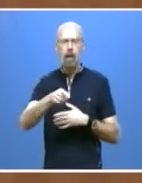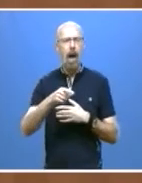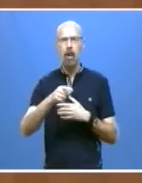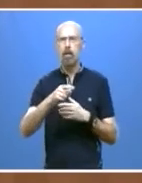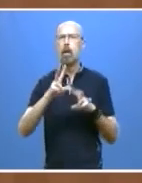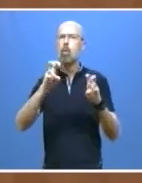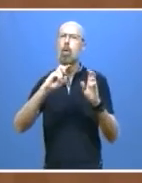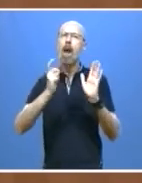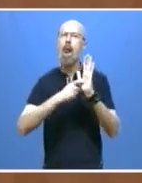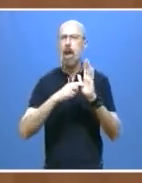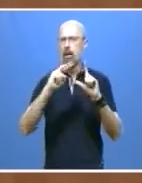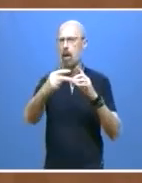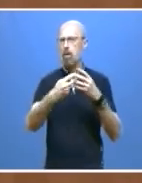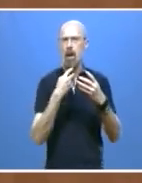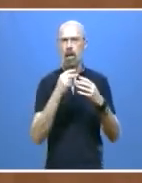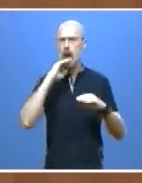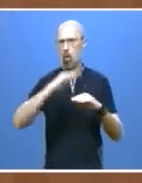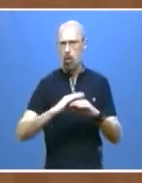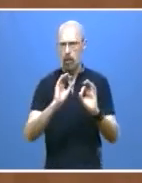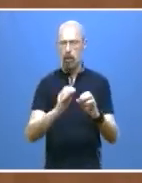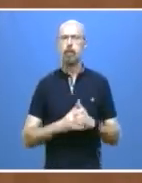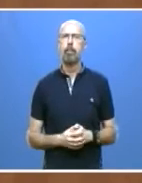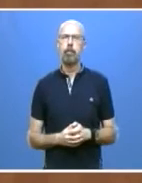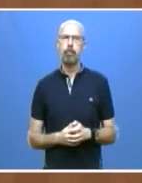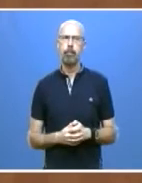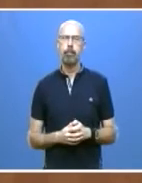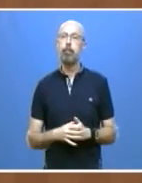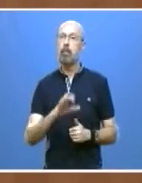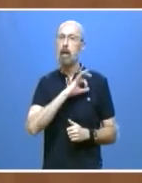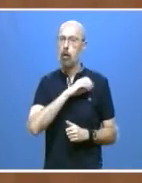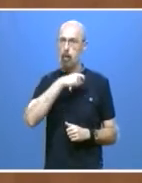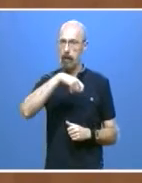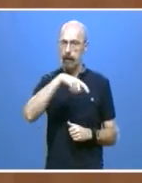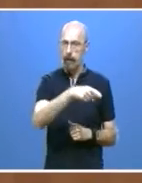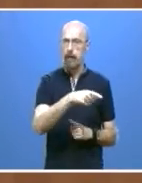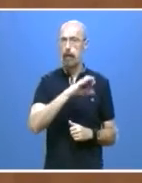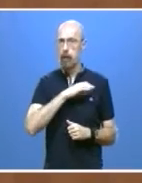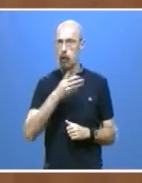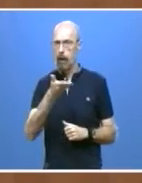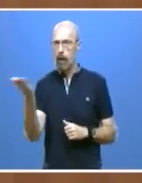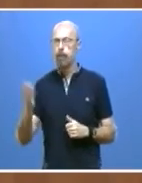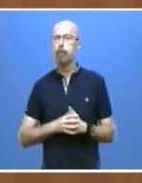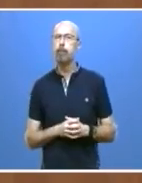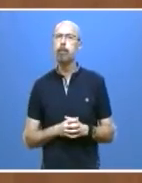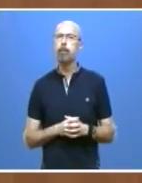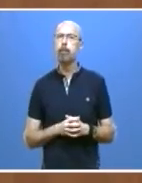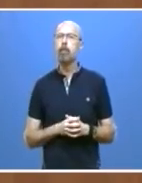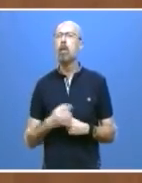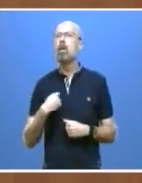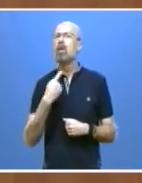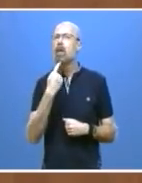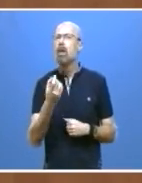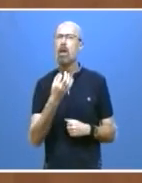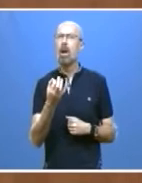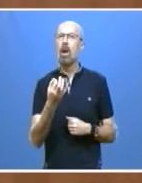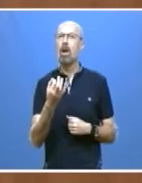ley de transparencia. Señor presidente, señorías, tengo que decir que les